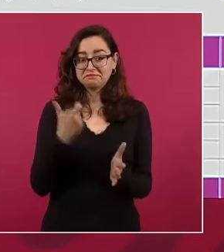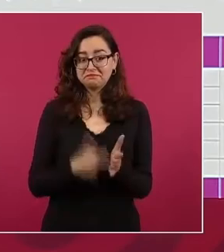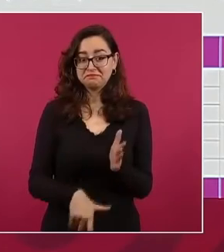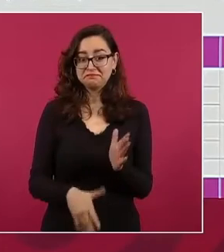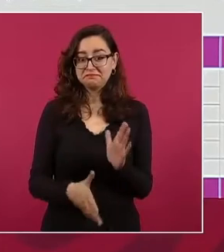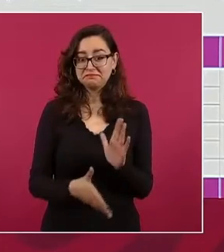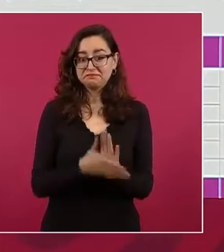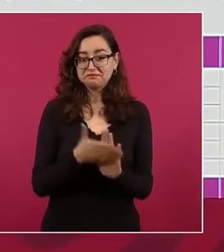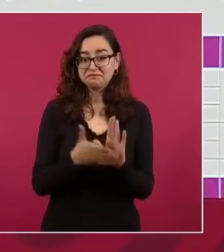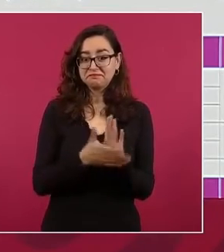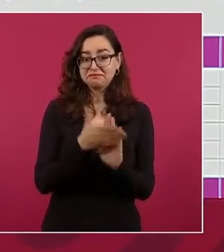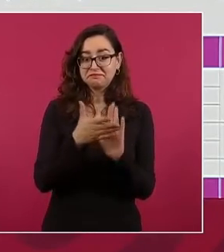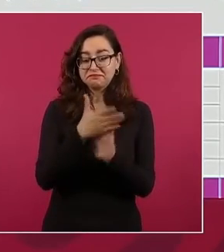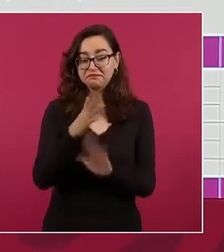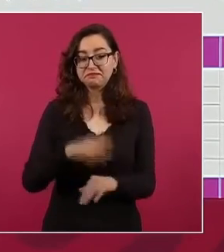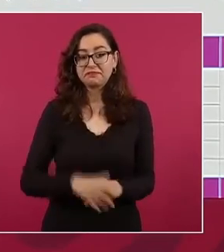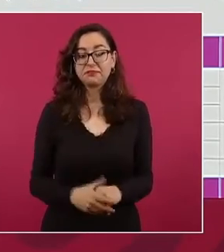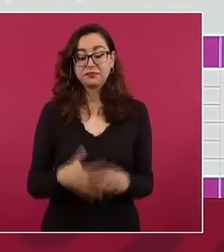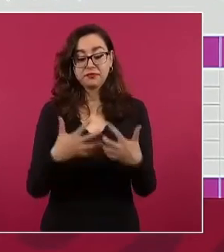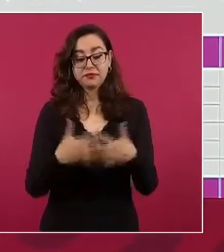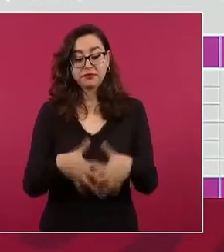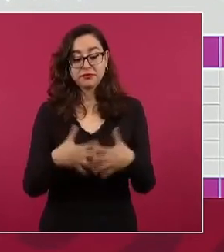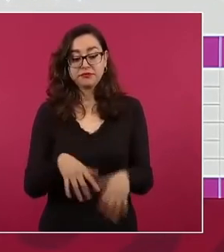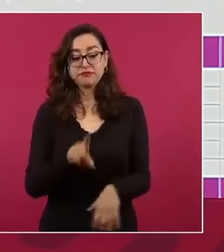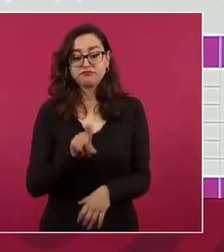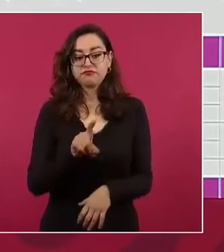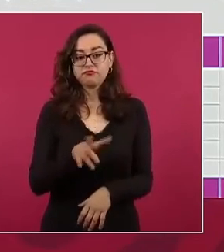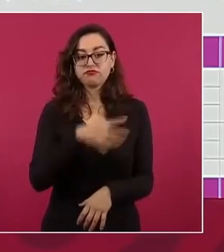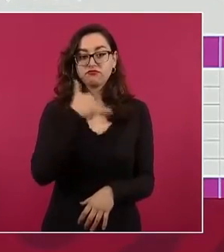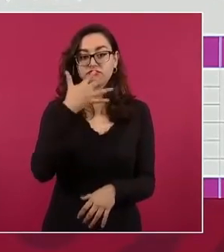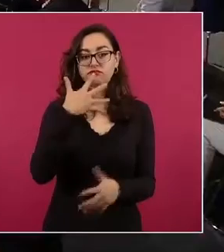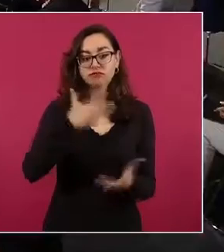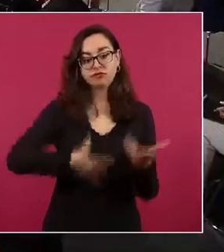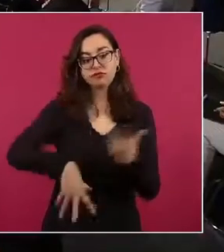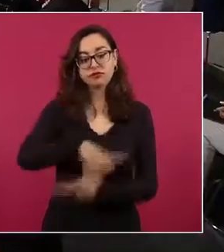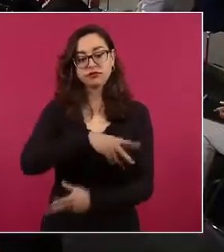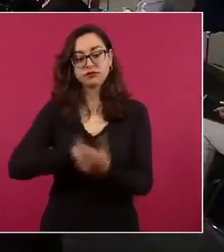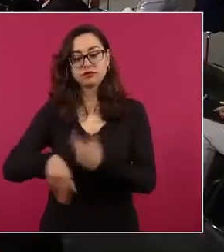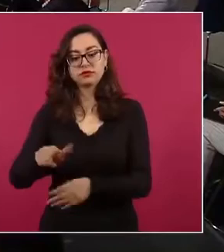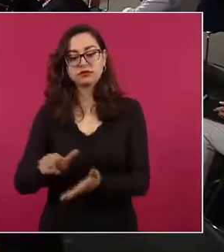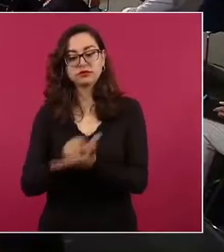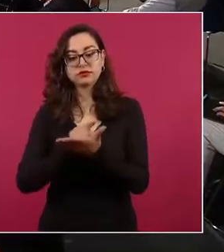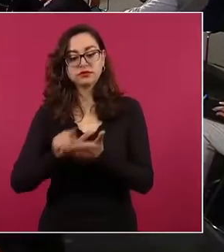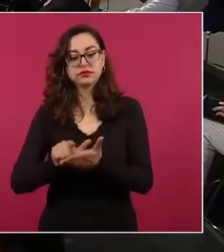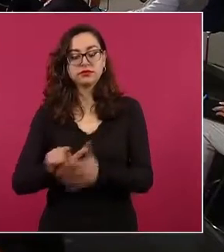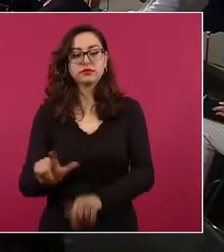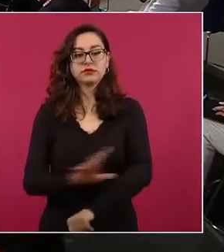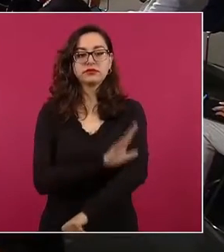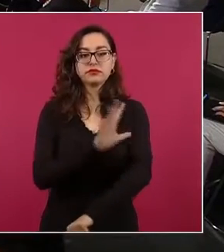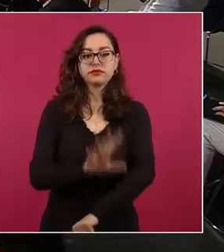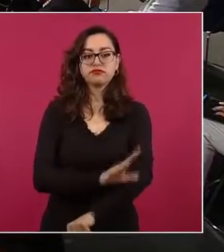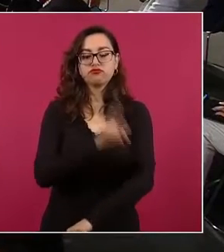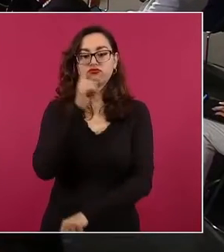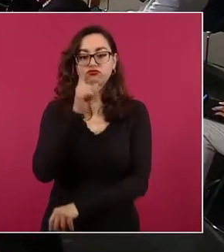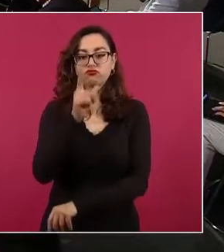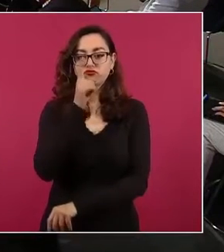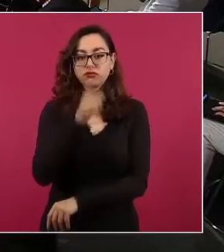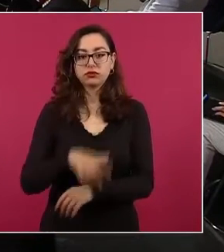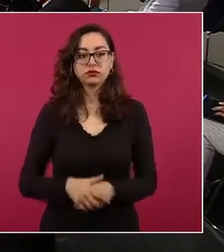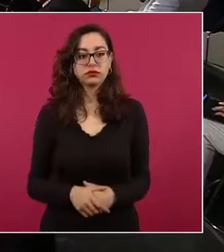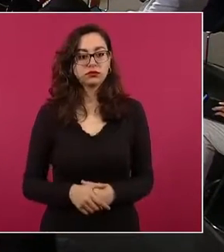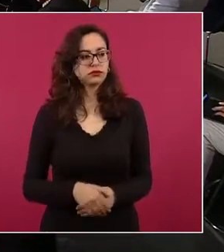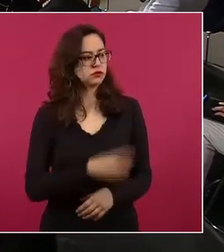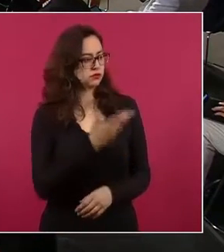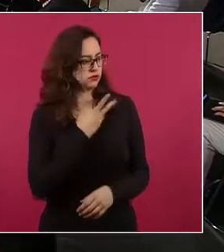planta de tratamiento para agua, todo lo que es el servicio de energía eléctrica. ¿No tienes fotos